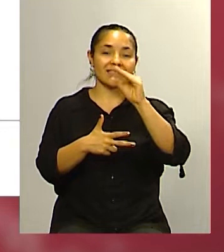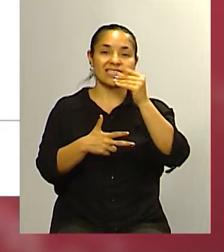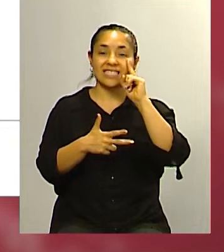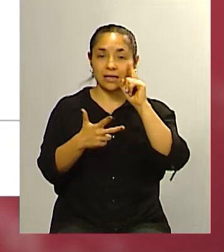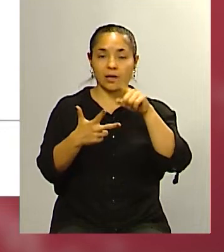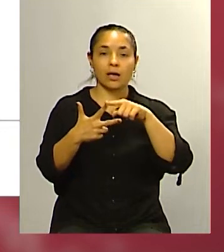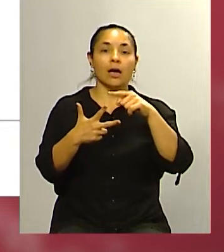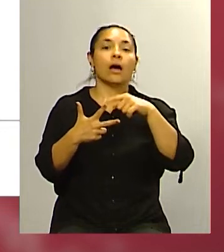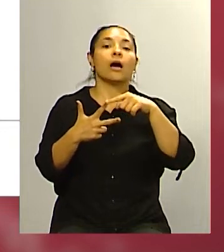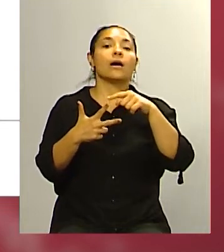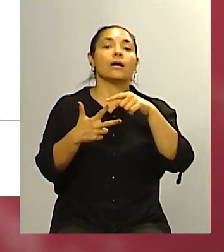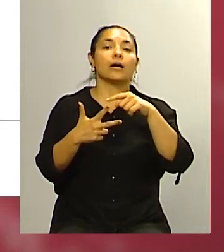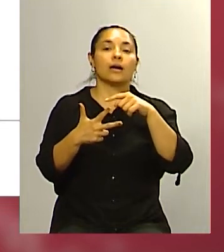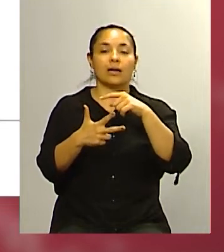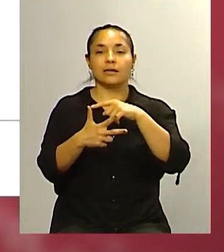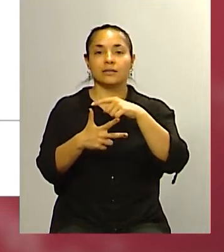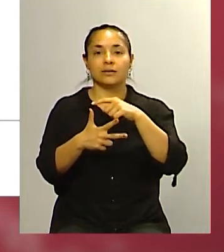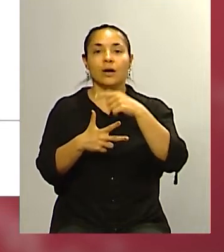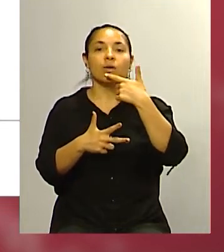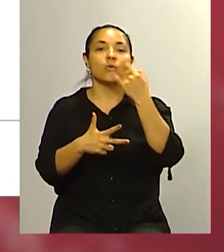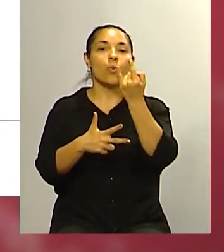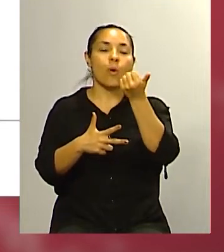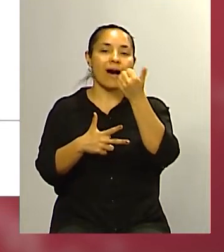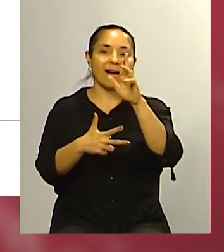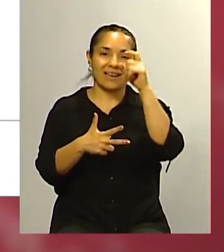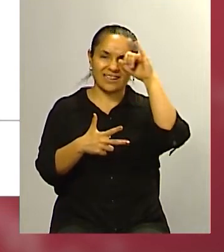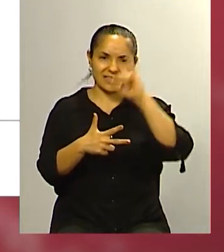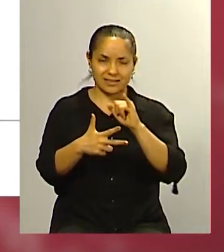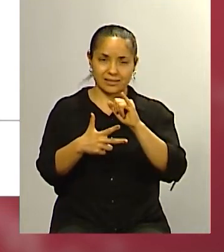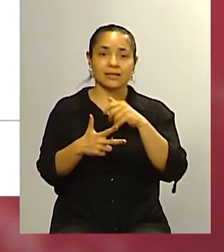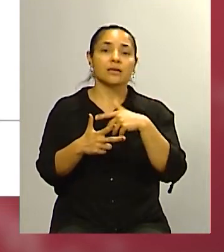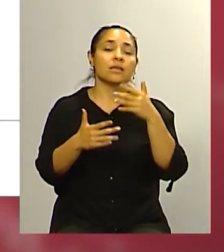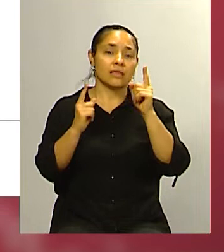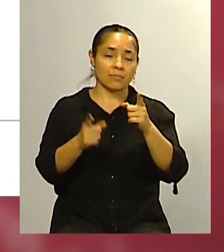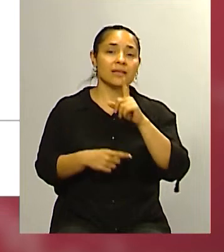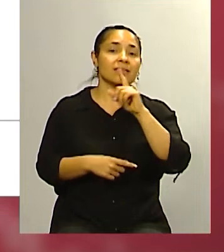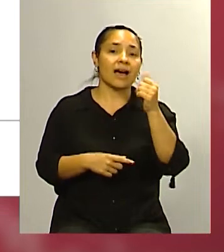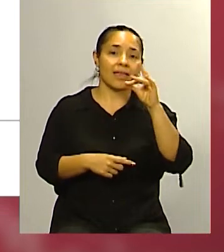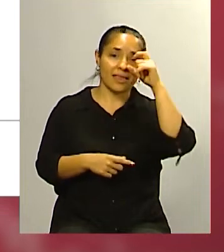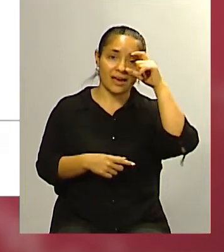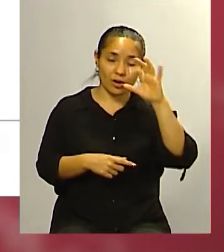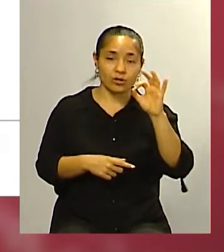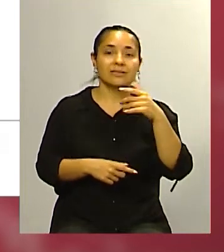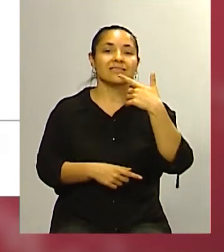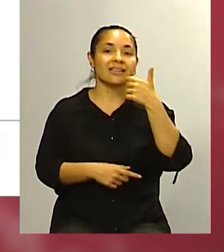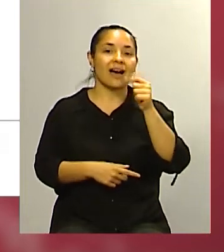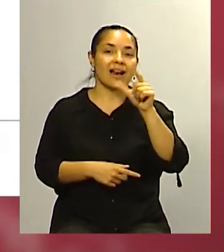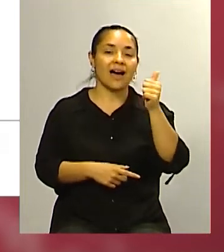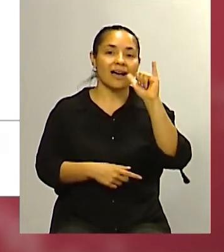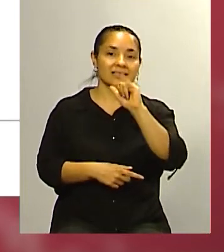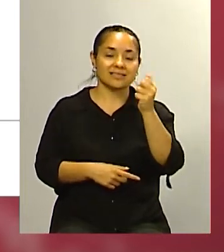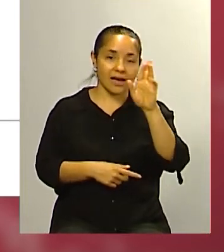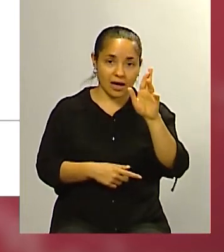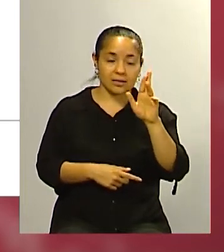Omar De Marchi también muy pegado Tadeo García Salazar y ya un poquito más